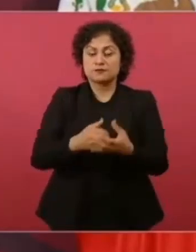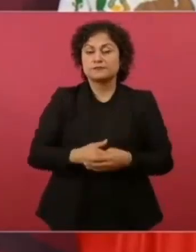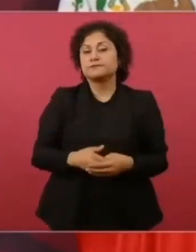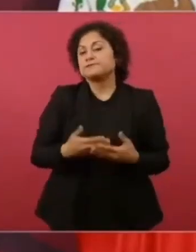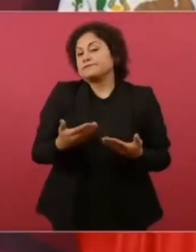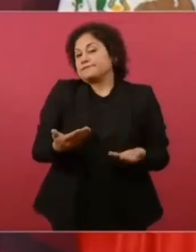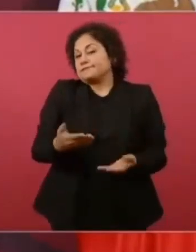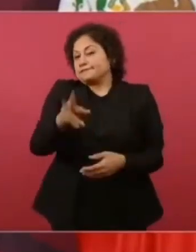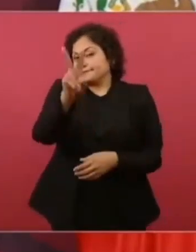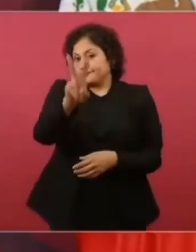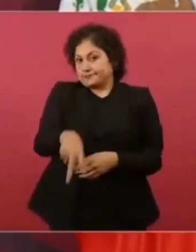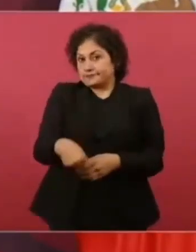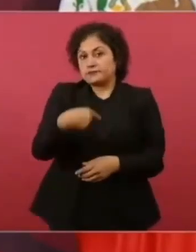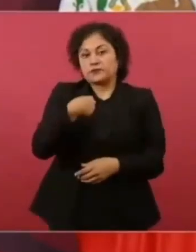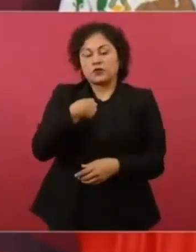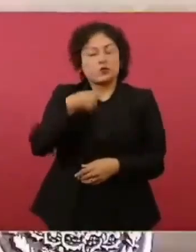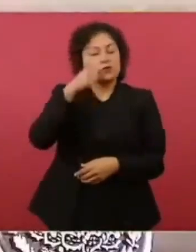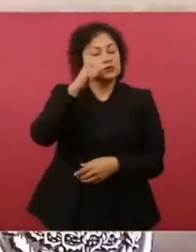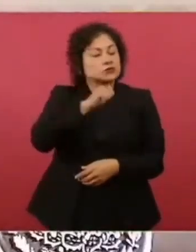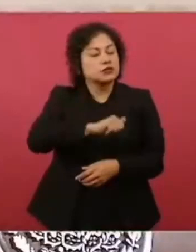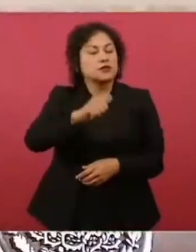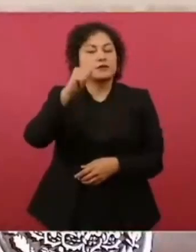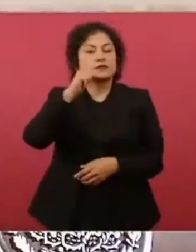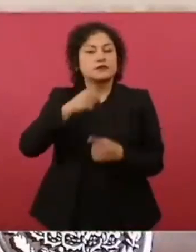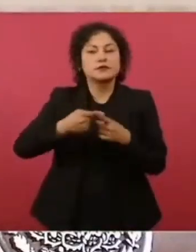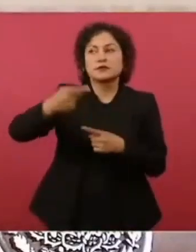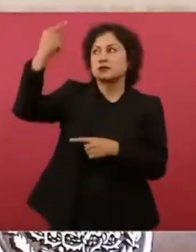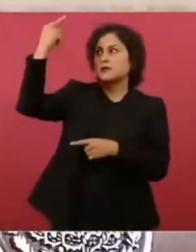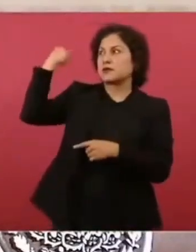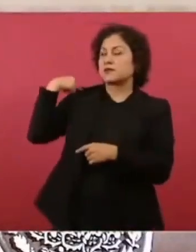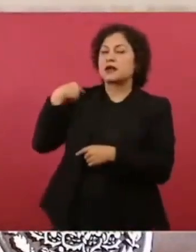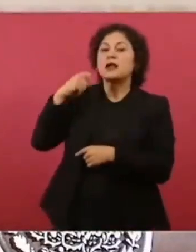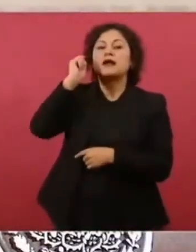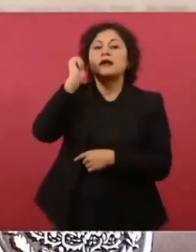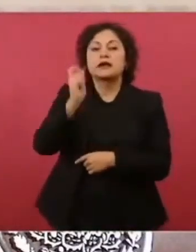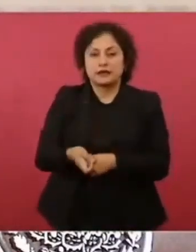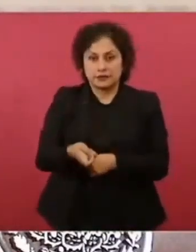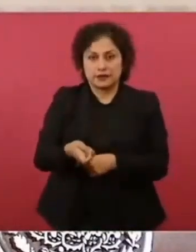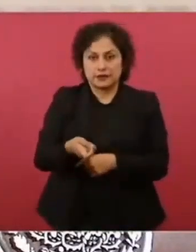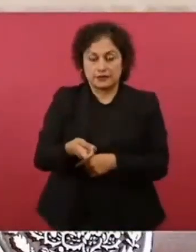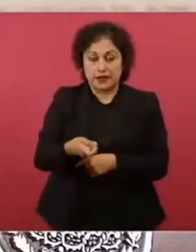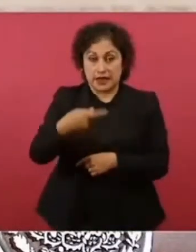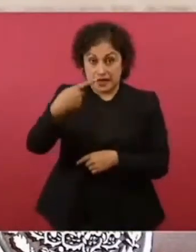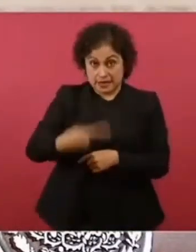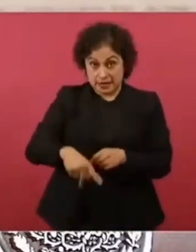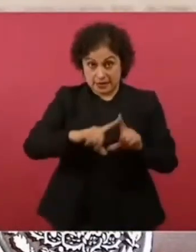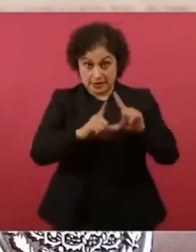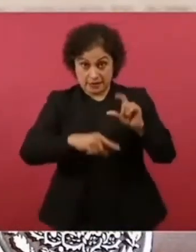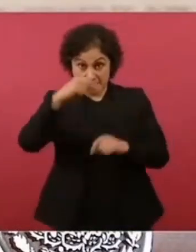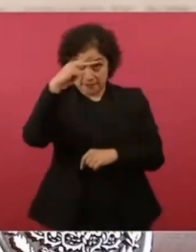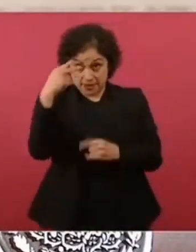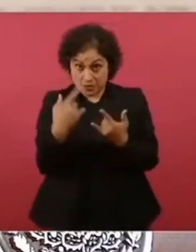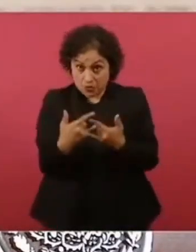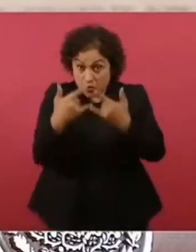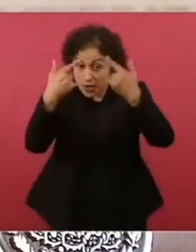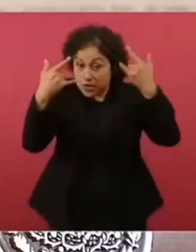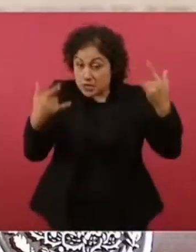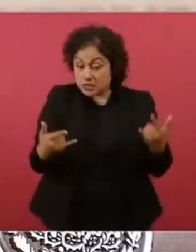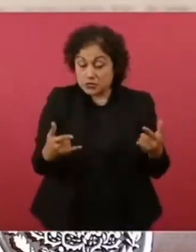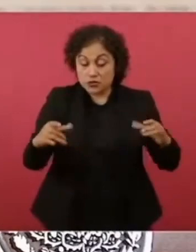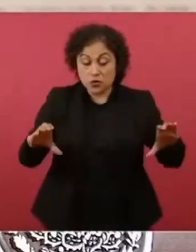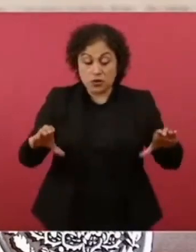hablo del antecedente del mejor gabinete que ha habido en la historia de México que fue el gabinete